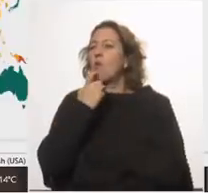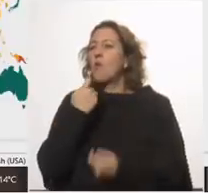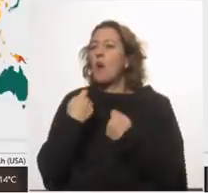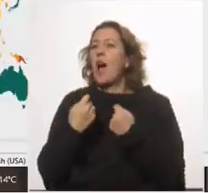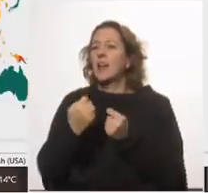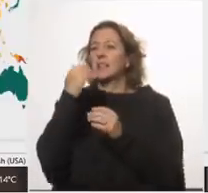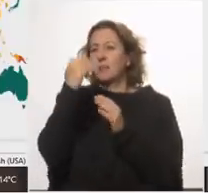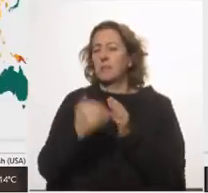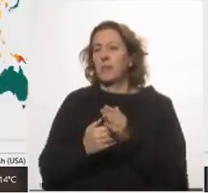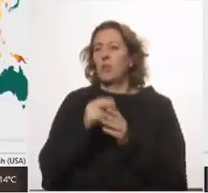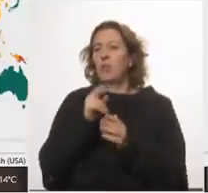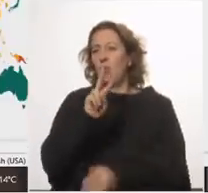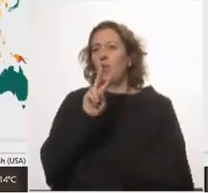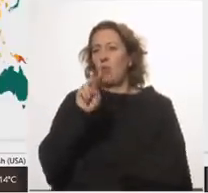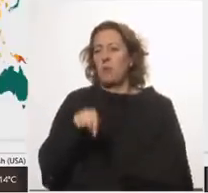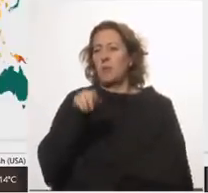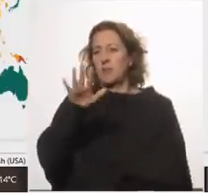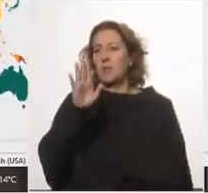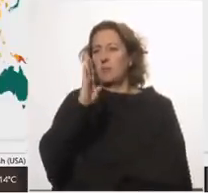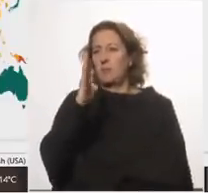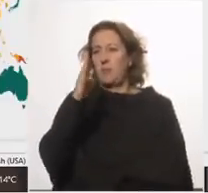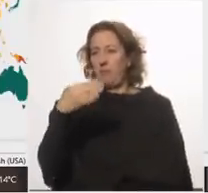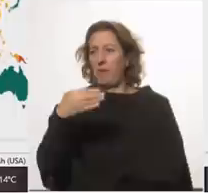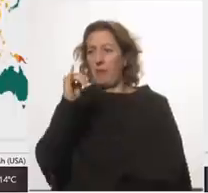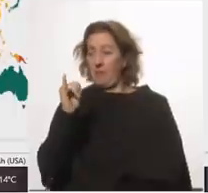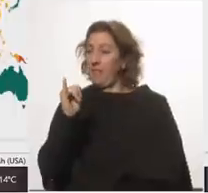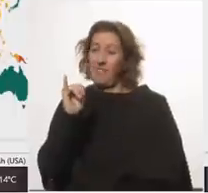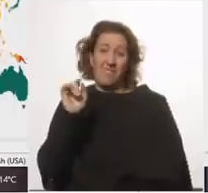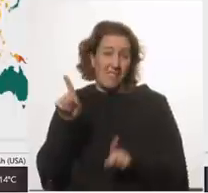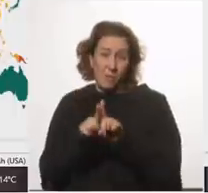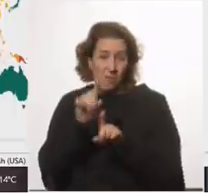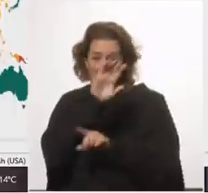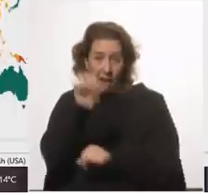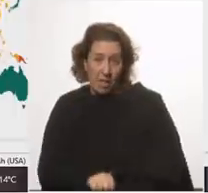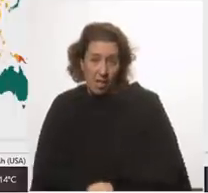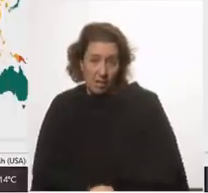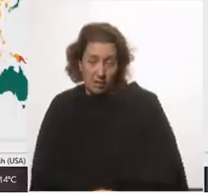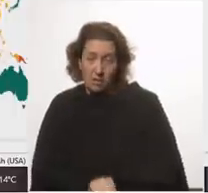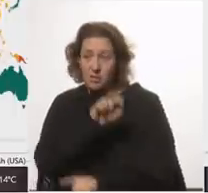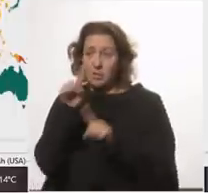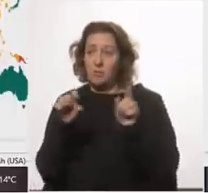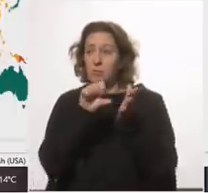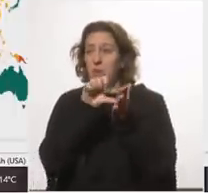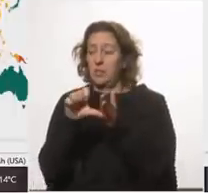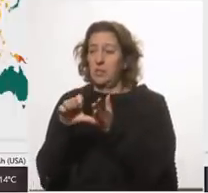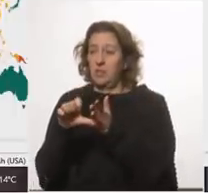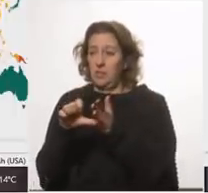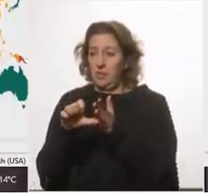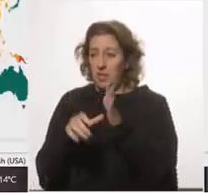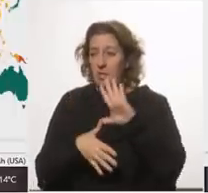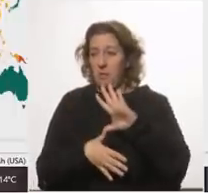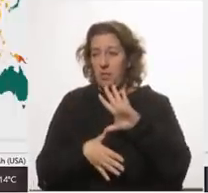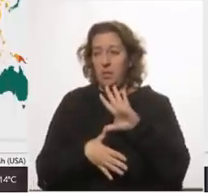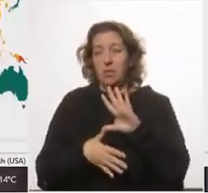gastan menos del 2,5 del PBI básicamente estamos igual que África y que algunos países de América y es generoso este gráfico